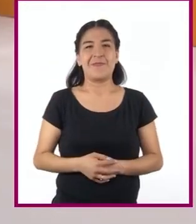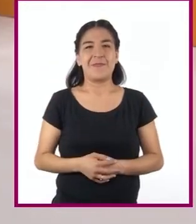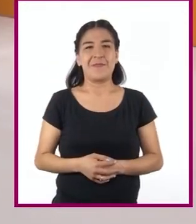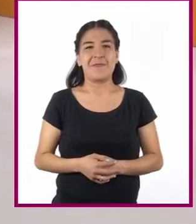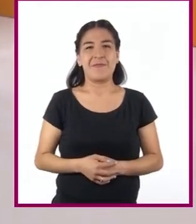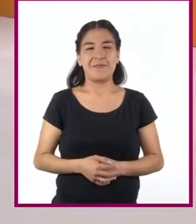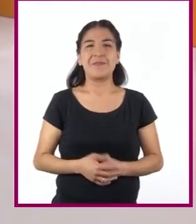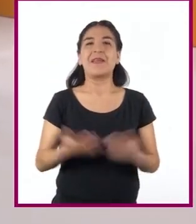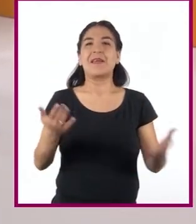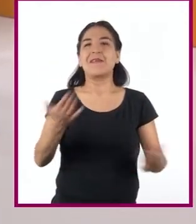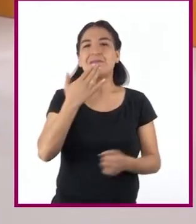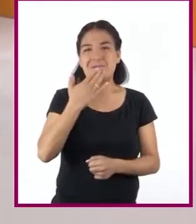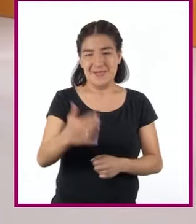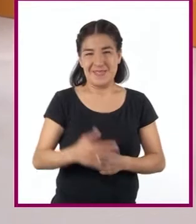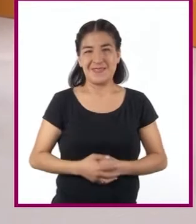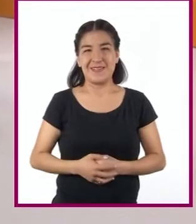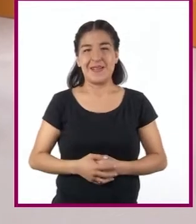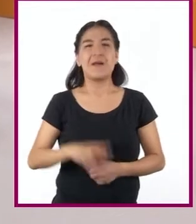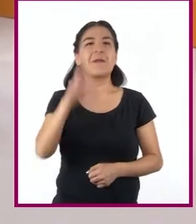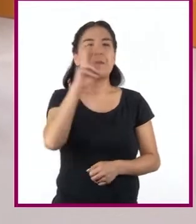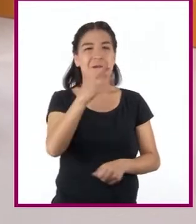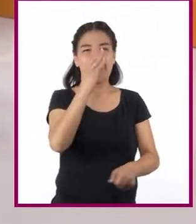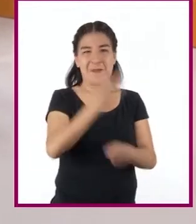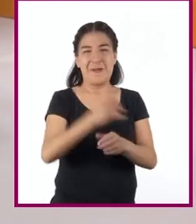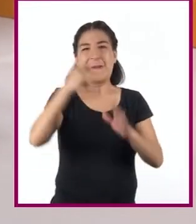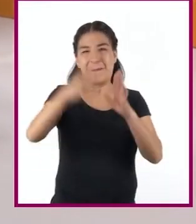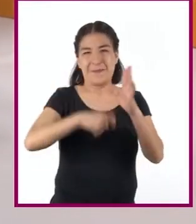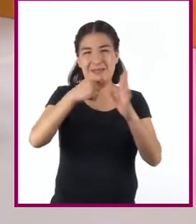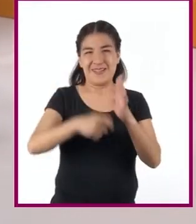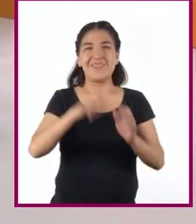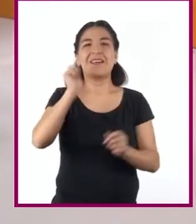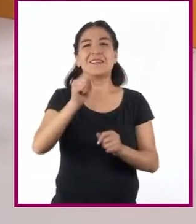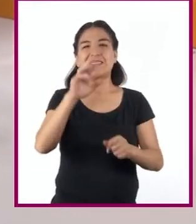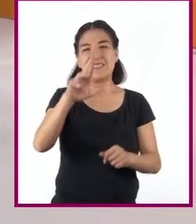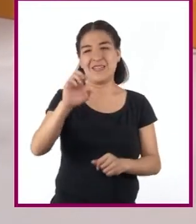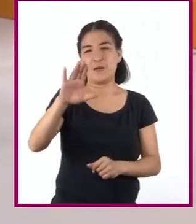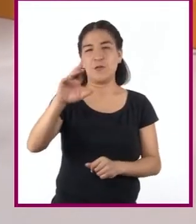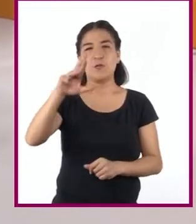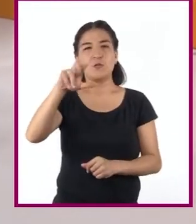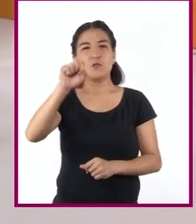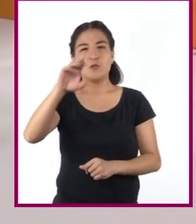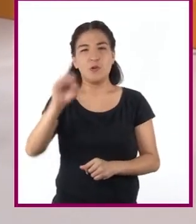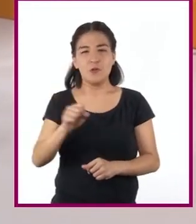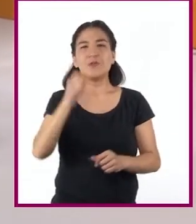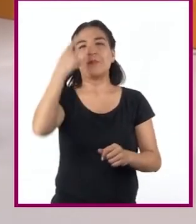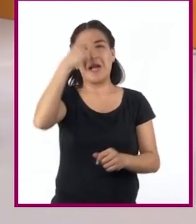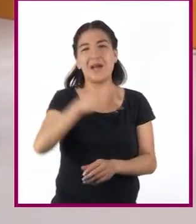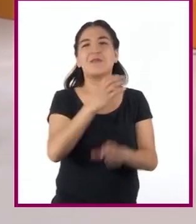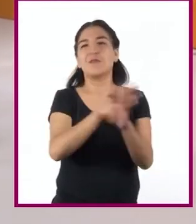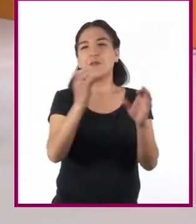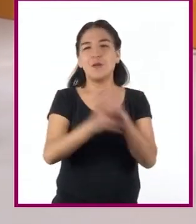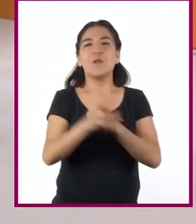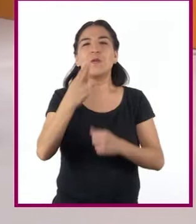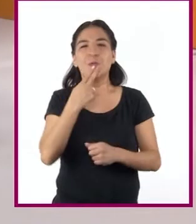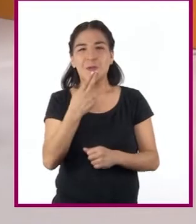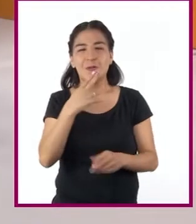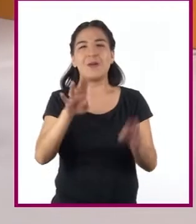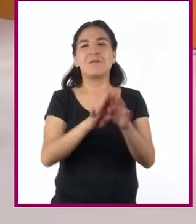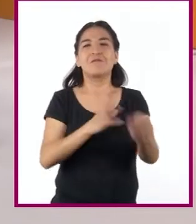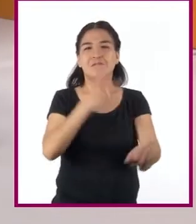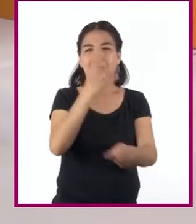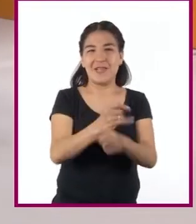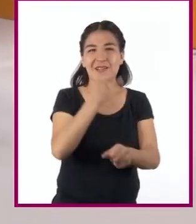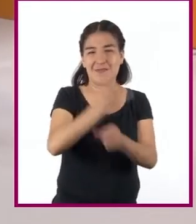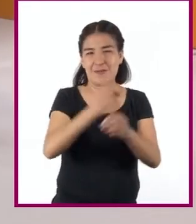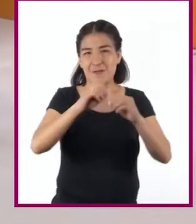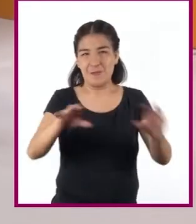Pues muy bien. Hemos visto en el video que los recursos gráficos complementan la información textual